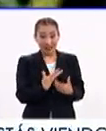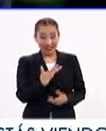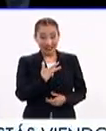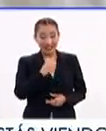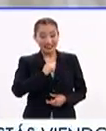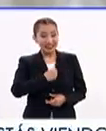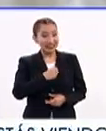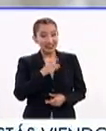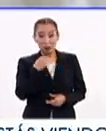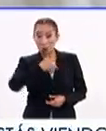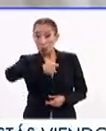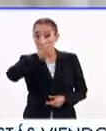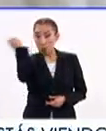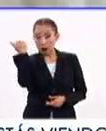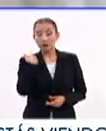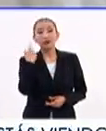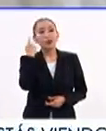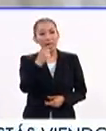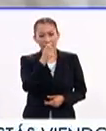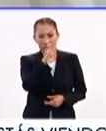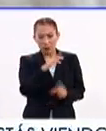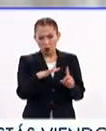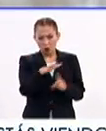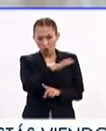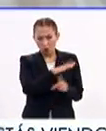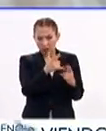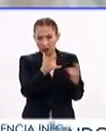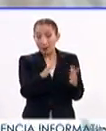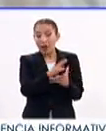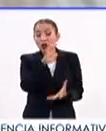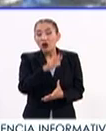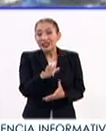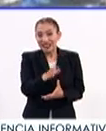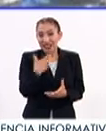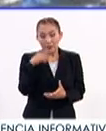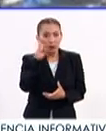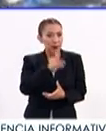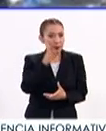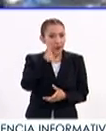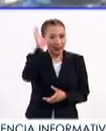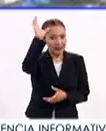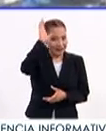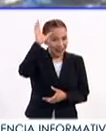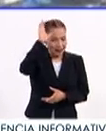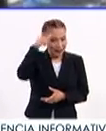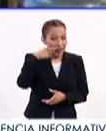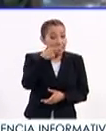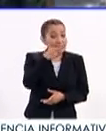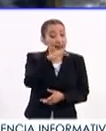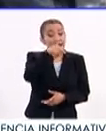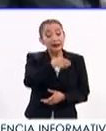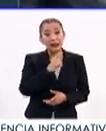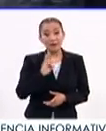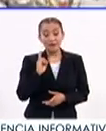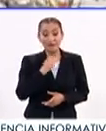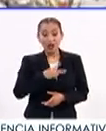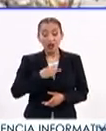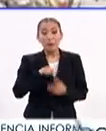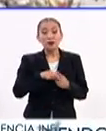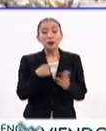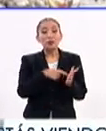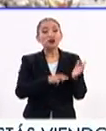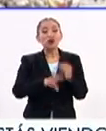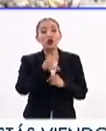con SIDA no lo sabe. Para entrar en este contexto, la mayoría de las evidencias científicas sugieren que este virus surgió en los